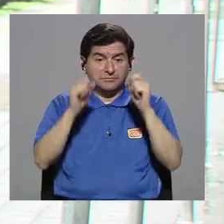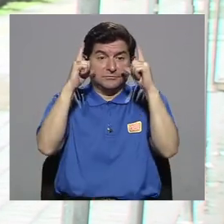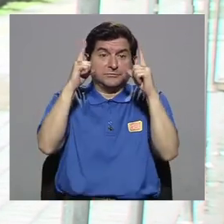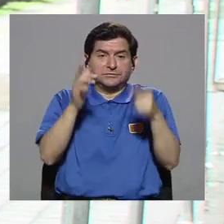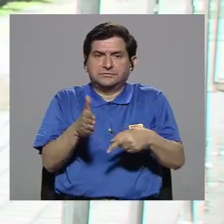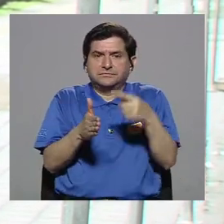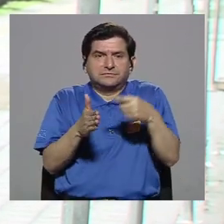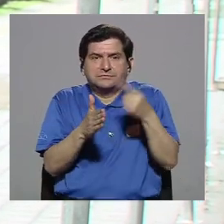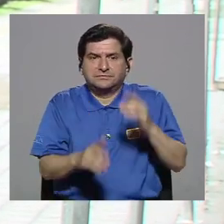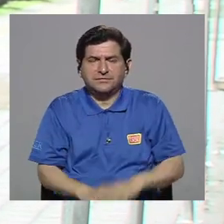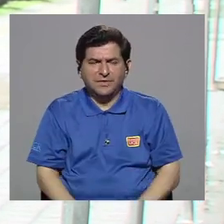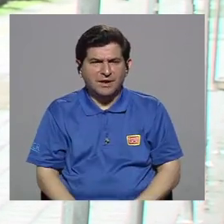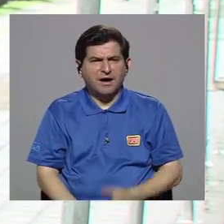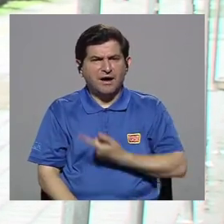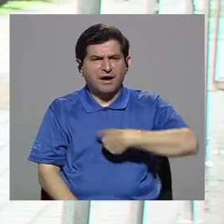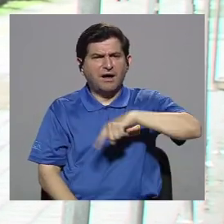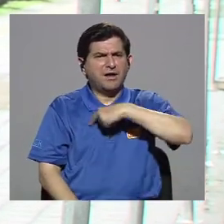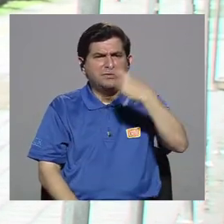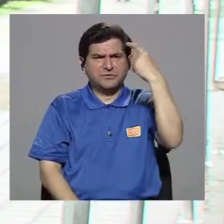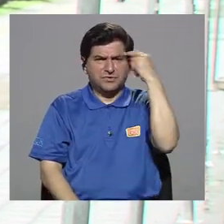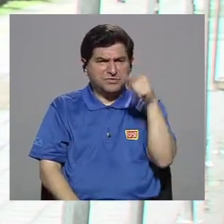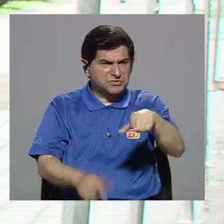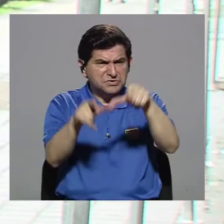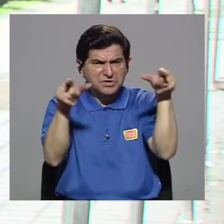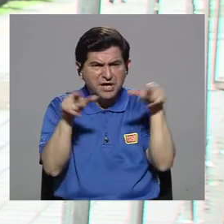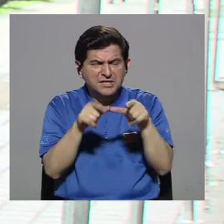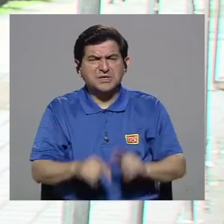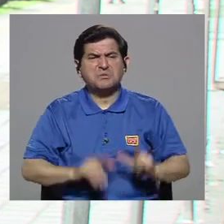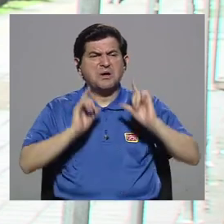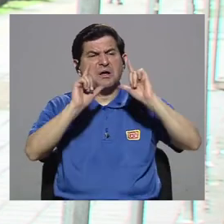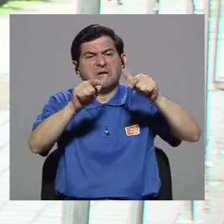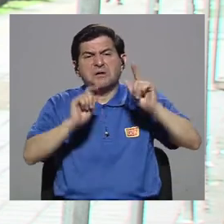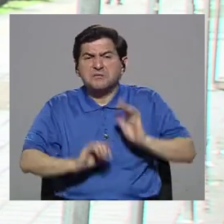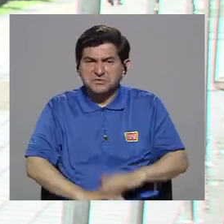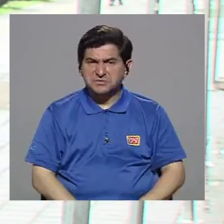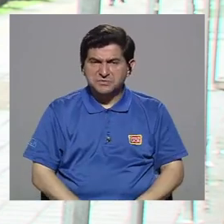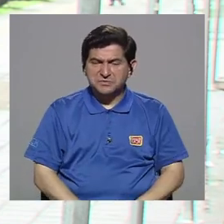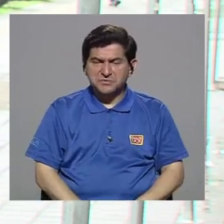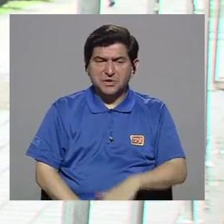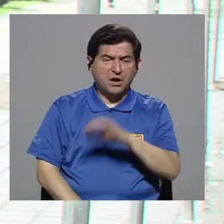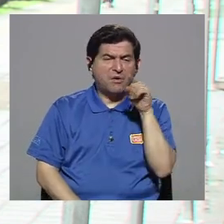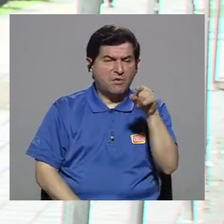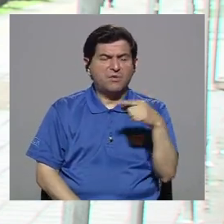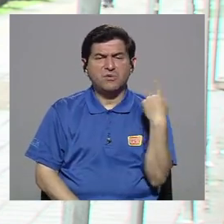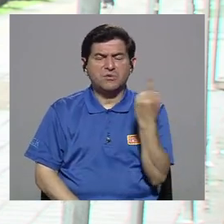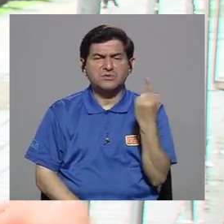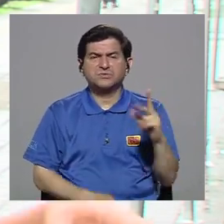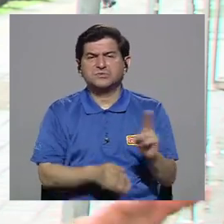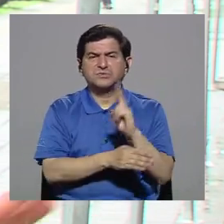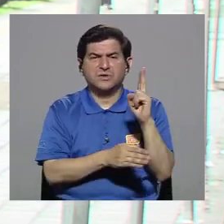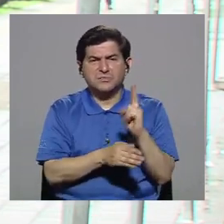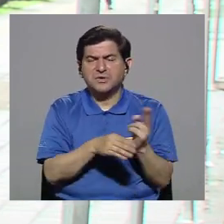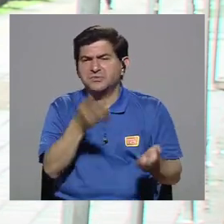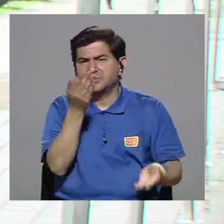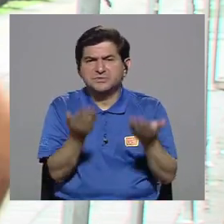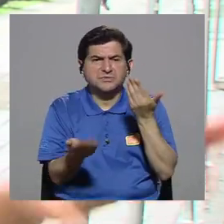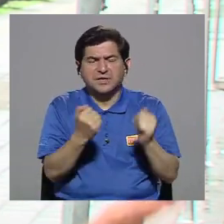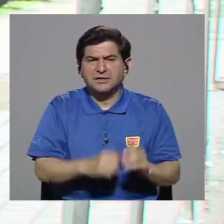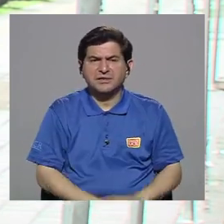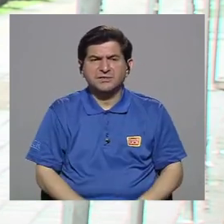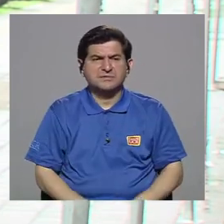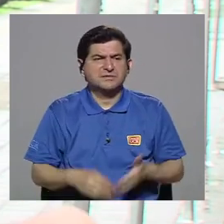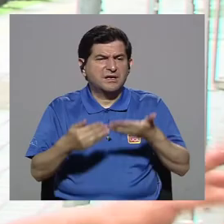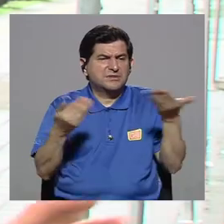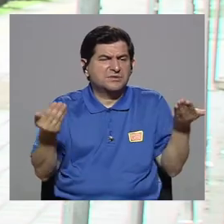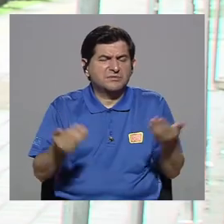ver cómo se sorprendían en el sentido de decir ¡Ah! Nosotros pensábamos que ese lugar era para la basura o ese lugar siempre lo